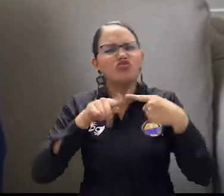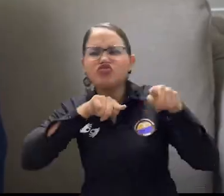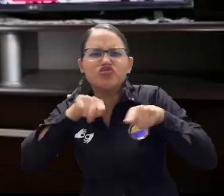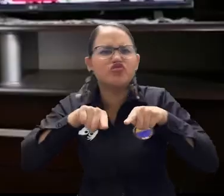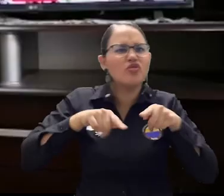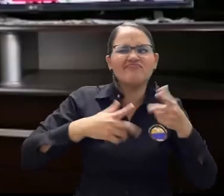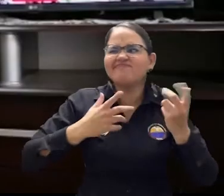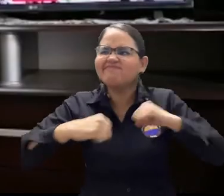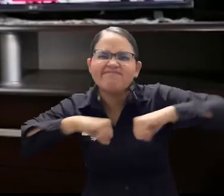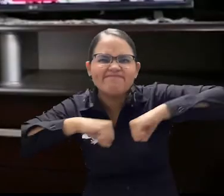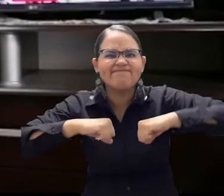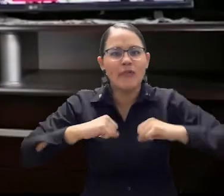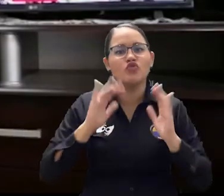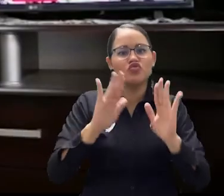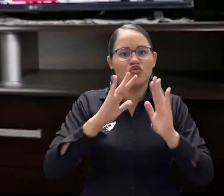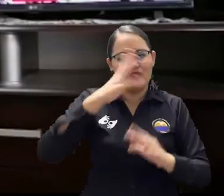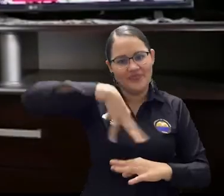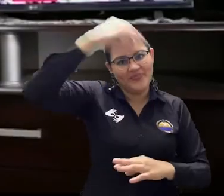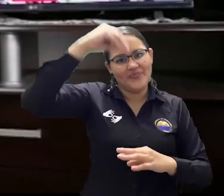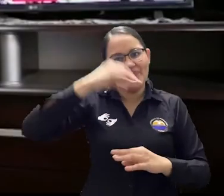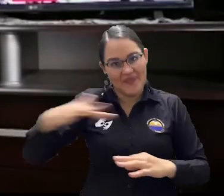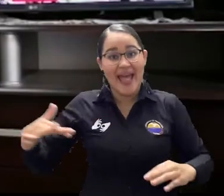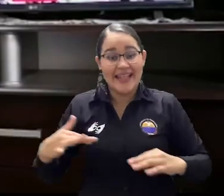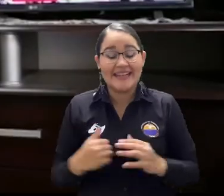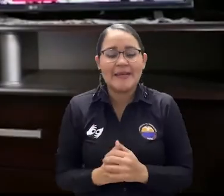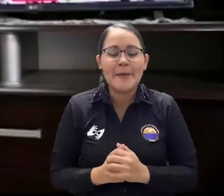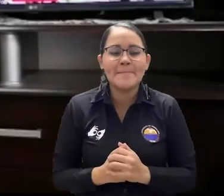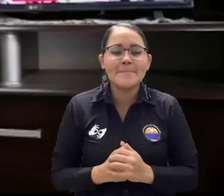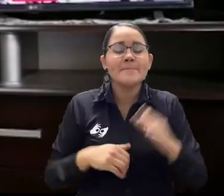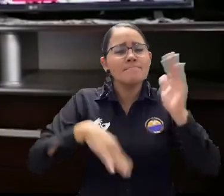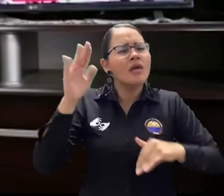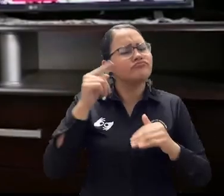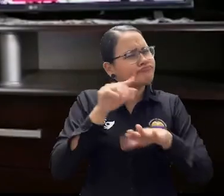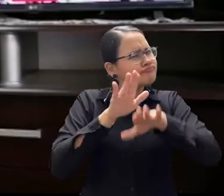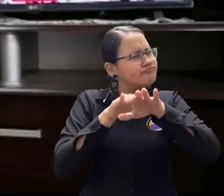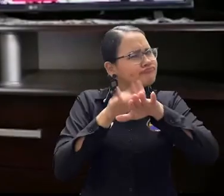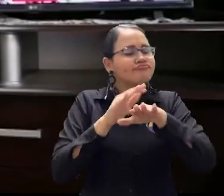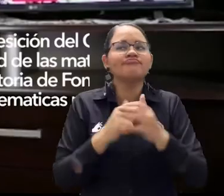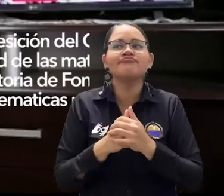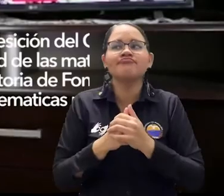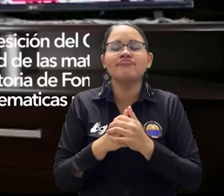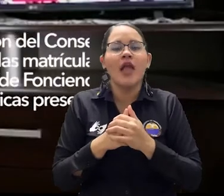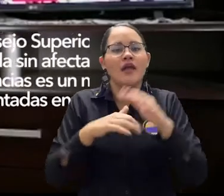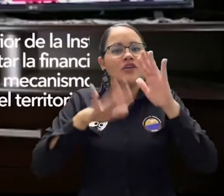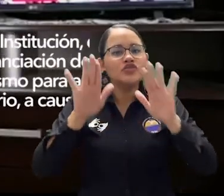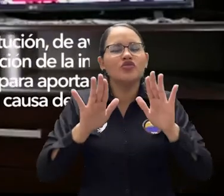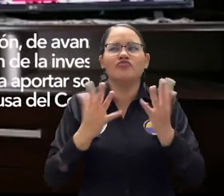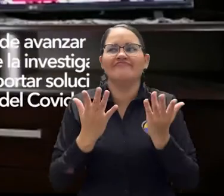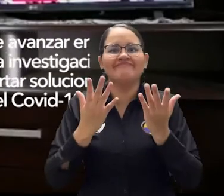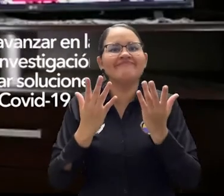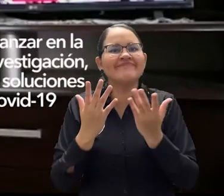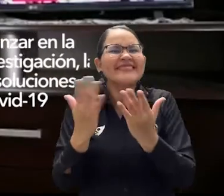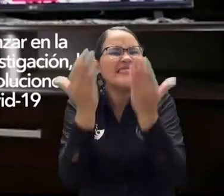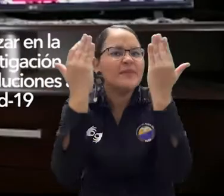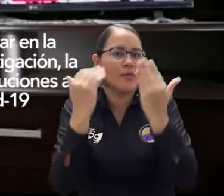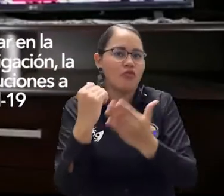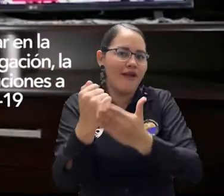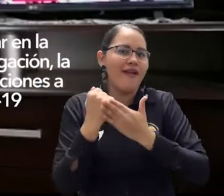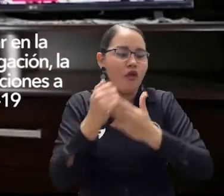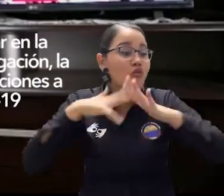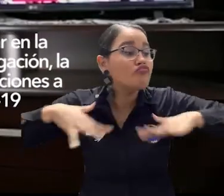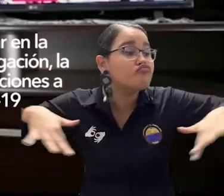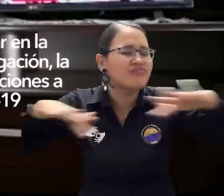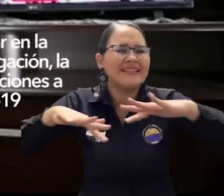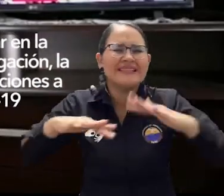Magdalena. Y precisamente en este aspecto es necesario que la investigación con la que se intenta brindar alternativas de solución a los programas del